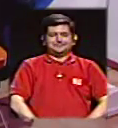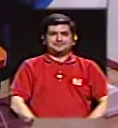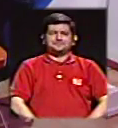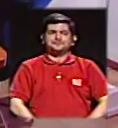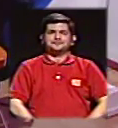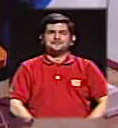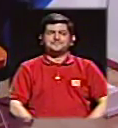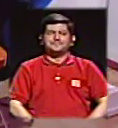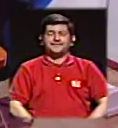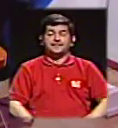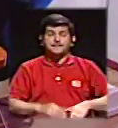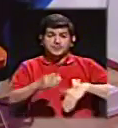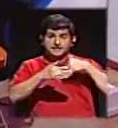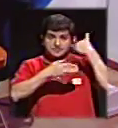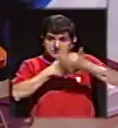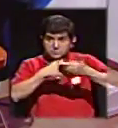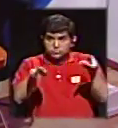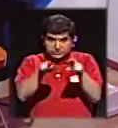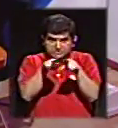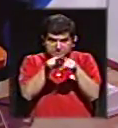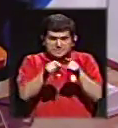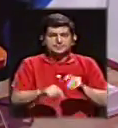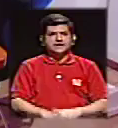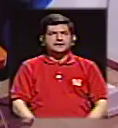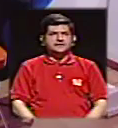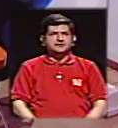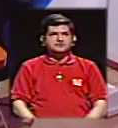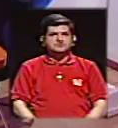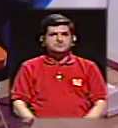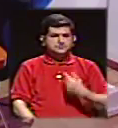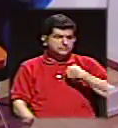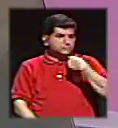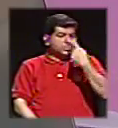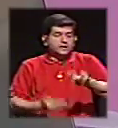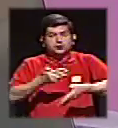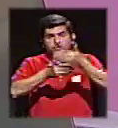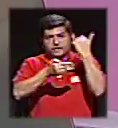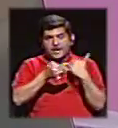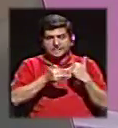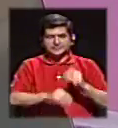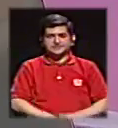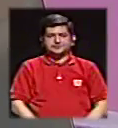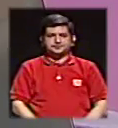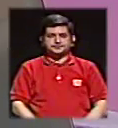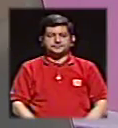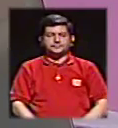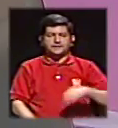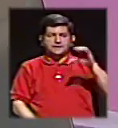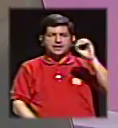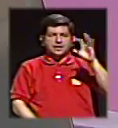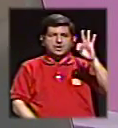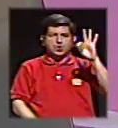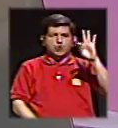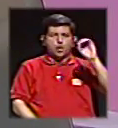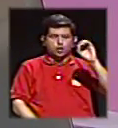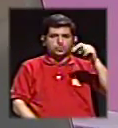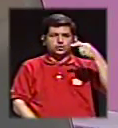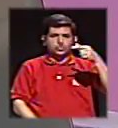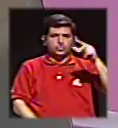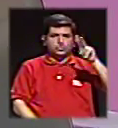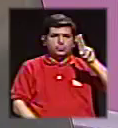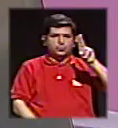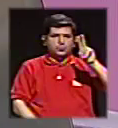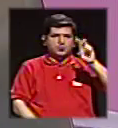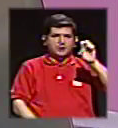exacto. Y luego, bueno, esto que hablé de Otto Guevara con la